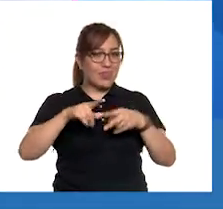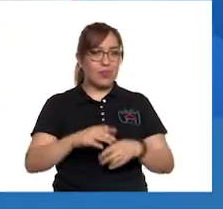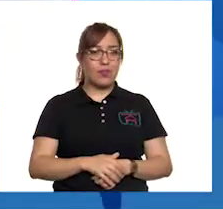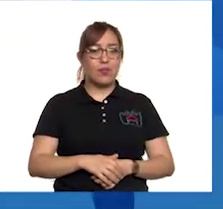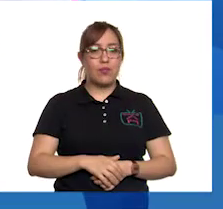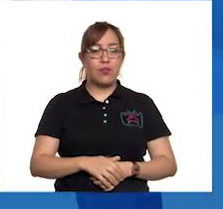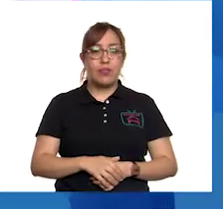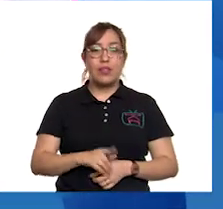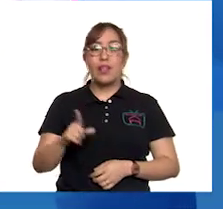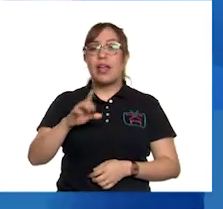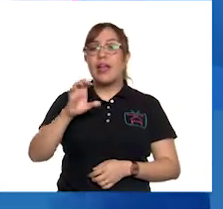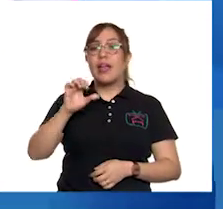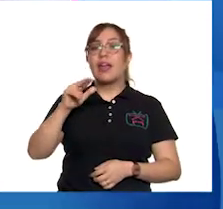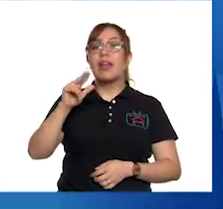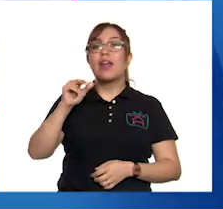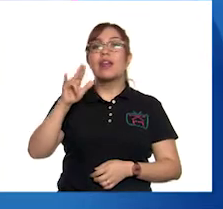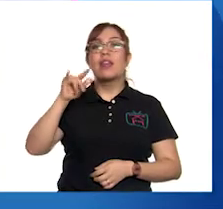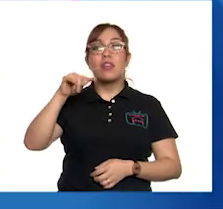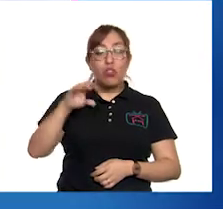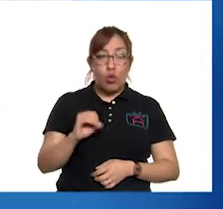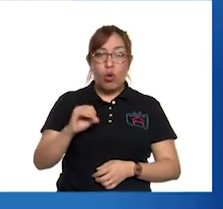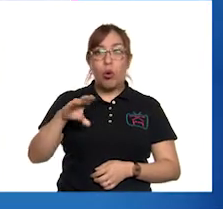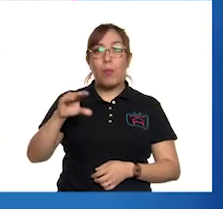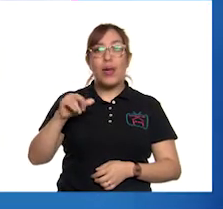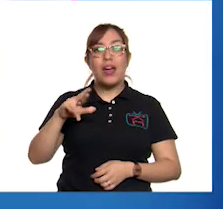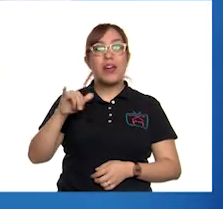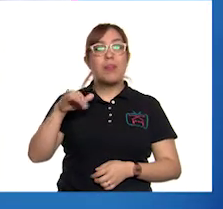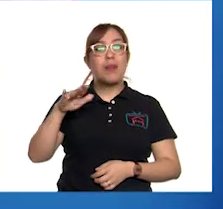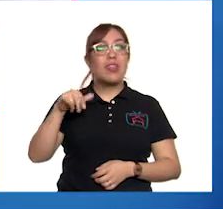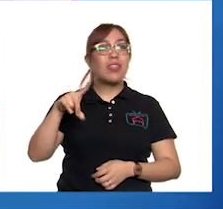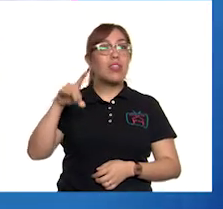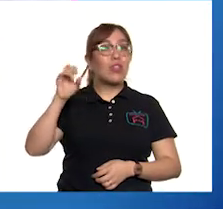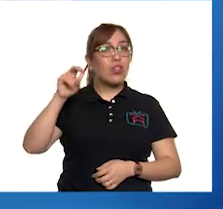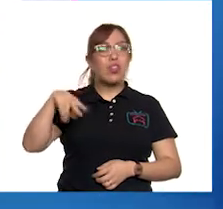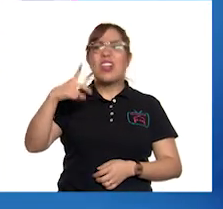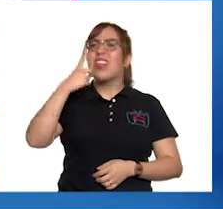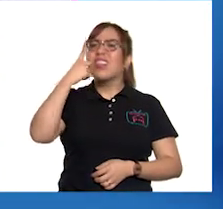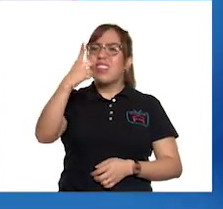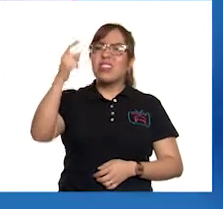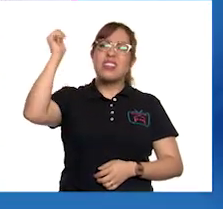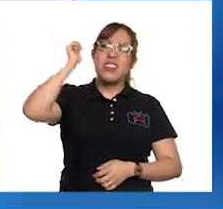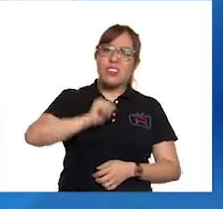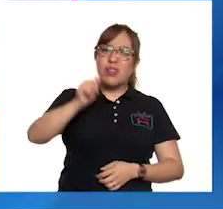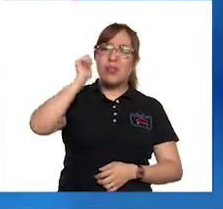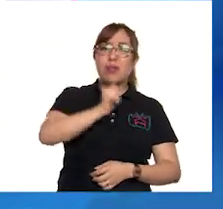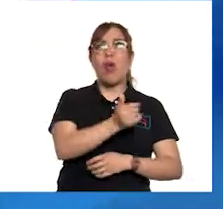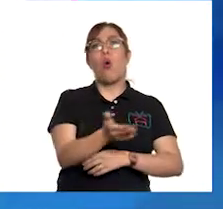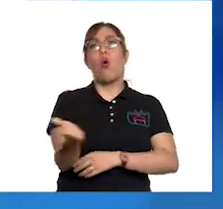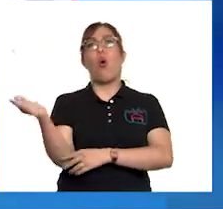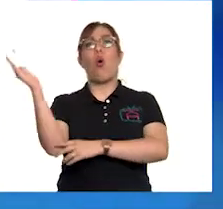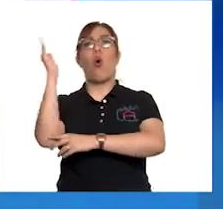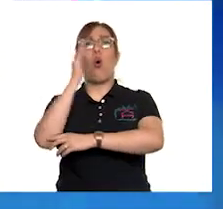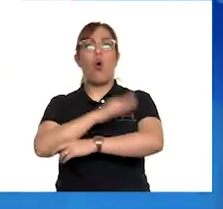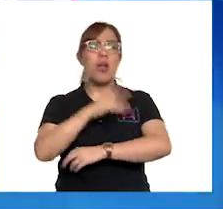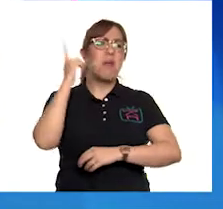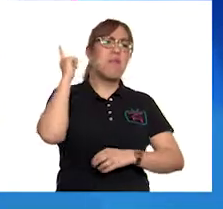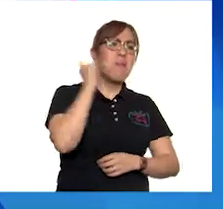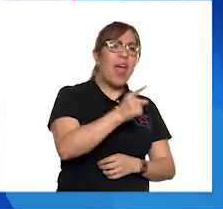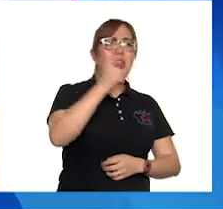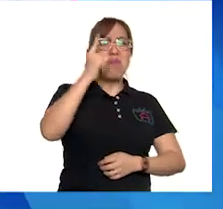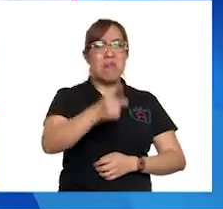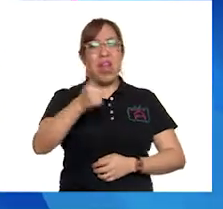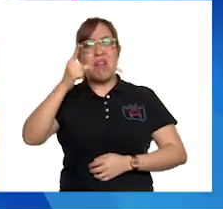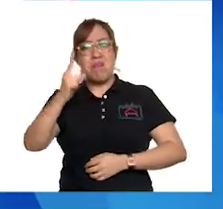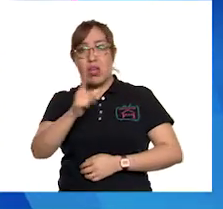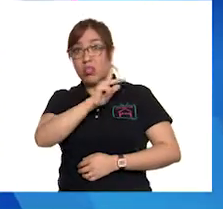Enanito Marimandón pasaba todo el día diciéndole a todo el mundo lo que debían hacer. Y todo el mundo